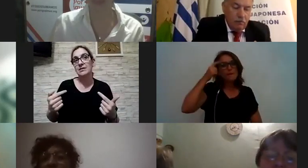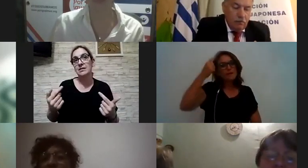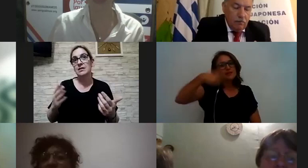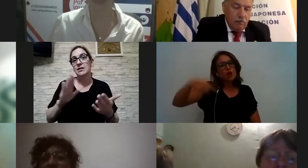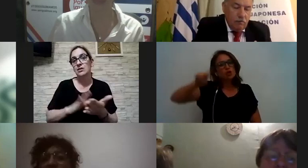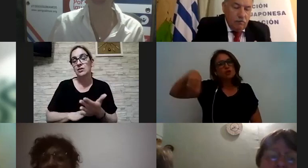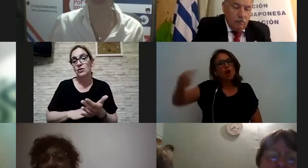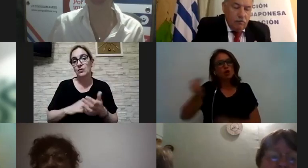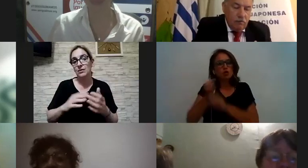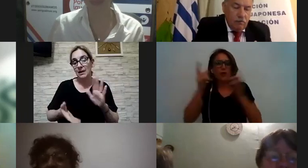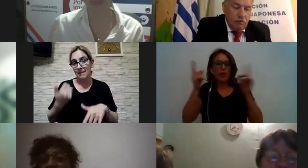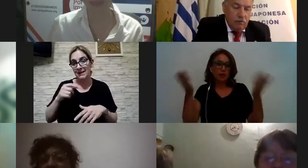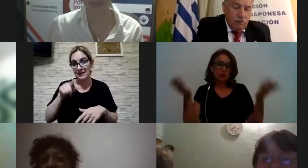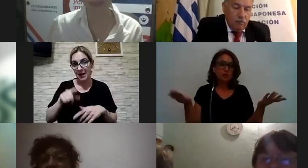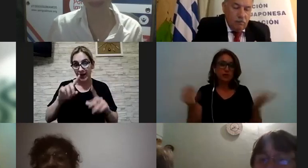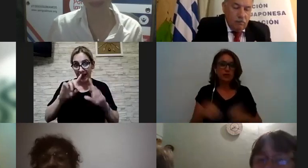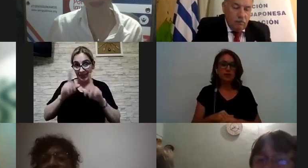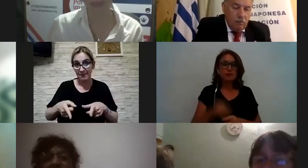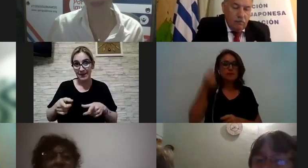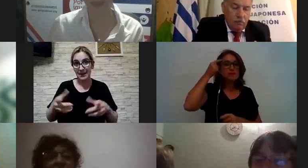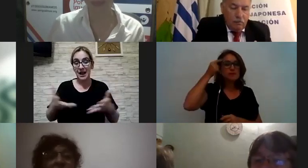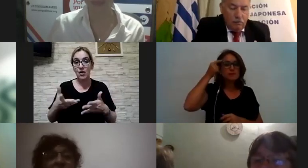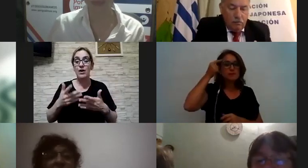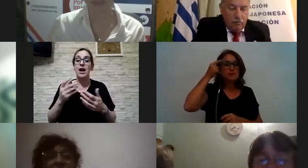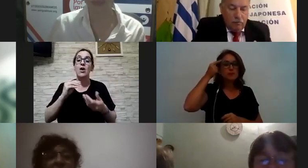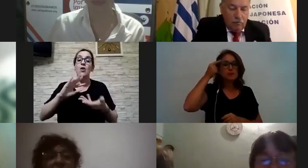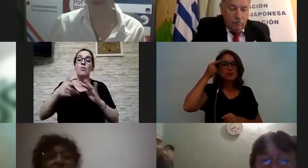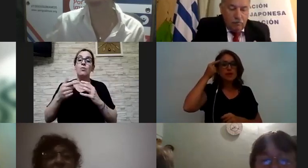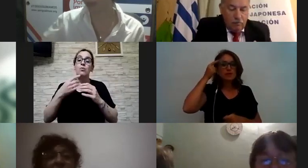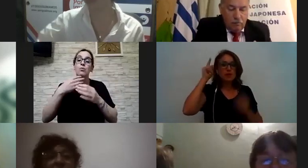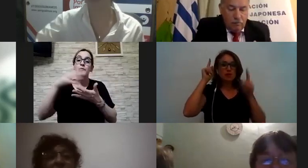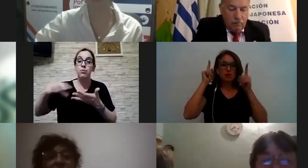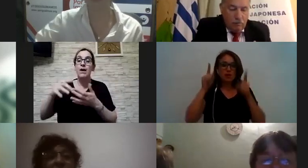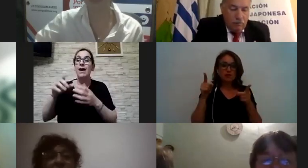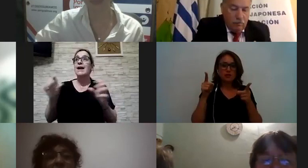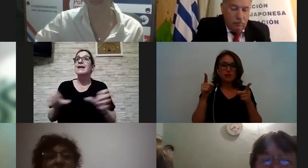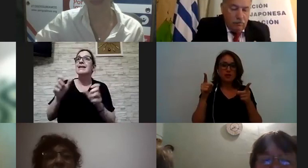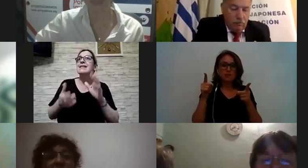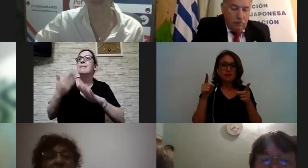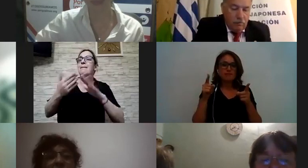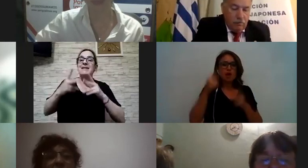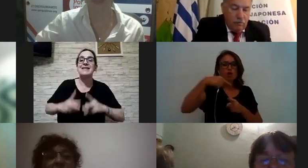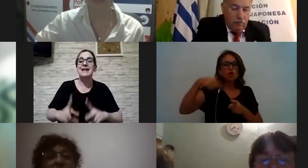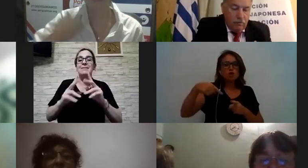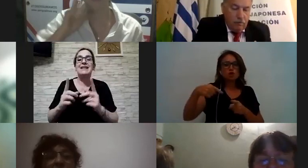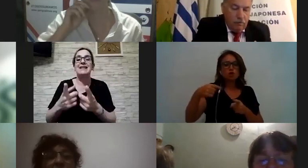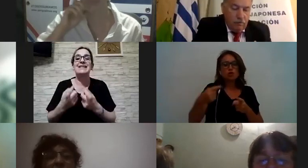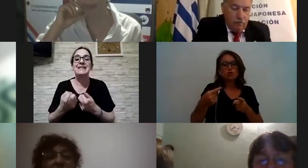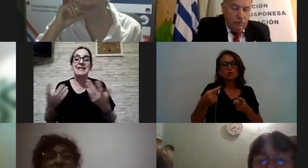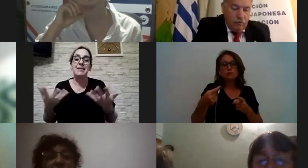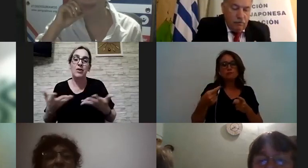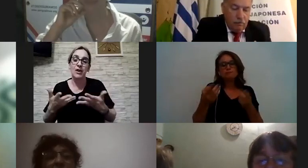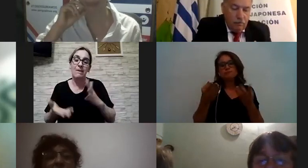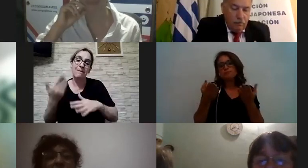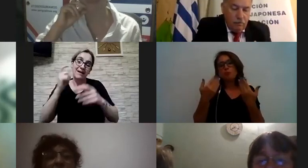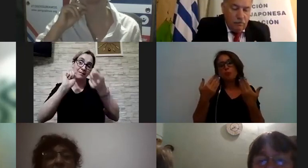bueno ahí quizá pensamos también en la virtualidad como digo esto también pensar de qué de estas herramientas podemos tratar de aplicaciones muy variadas